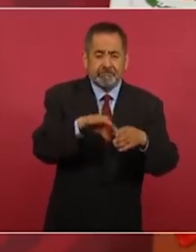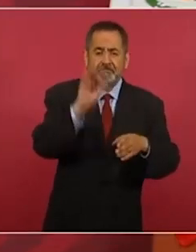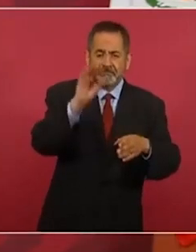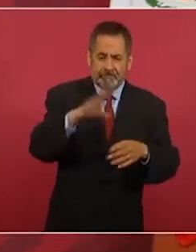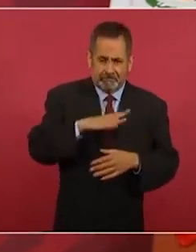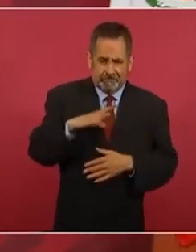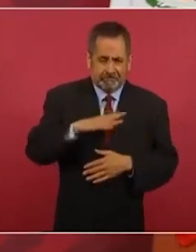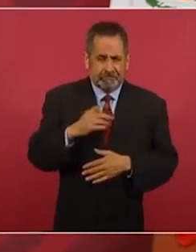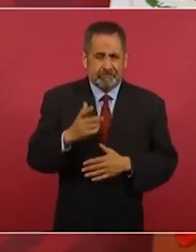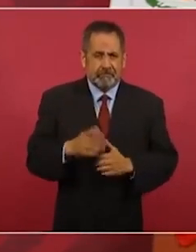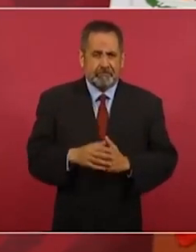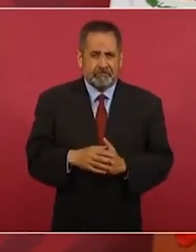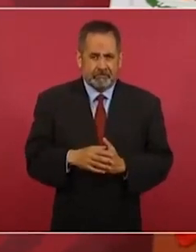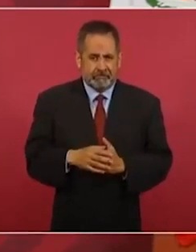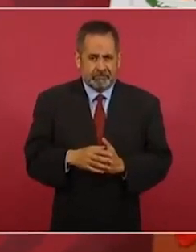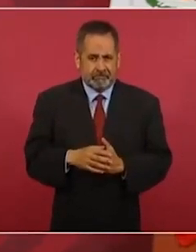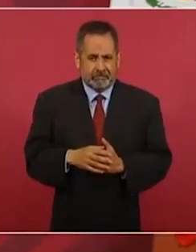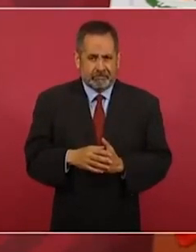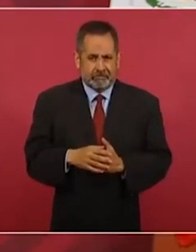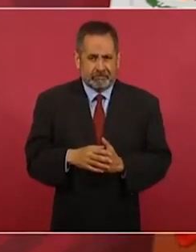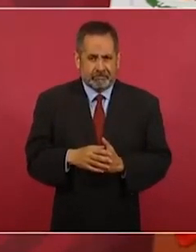y los grupos